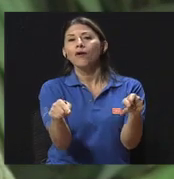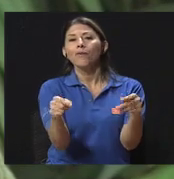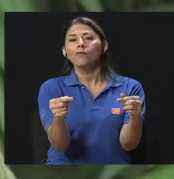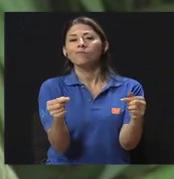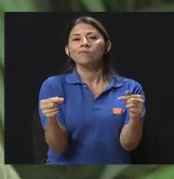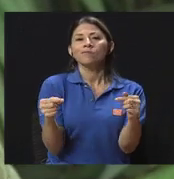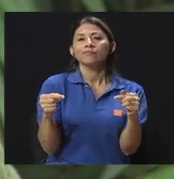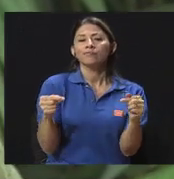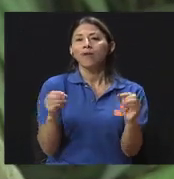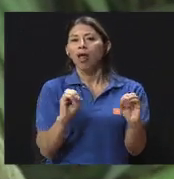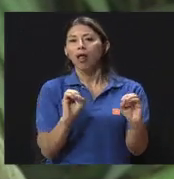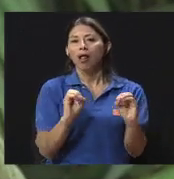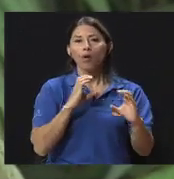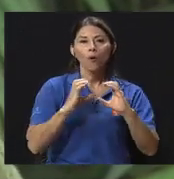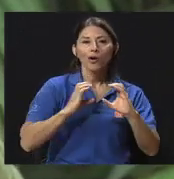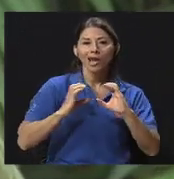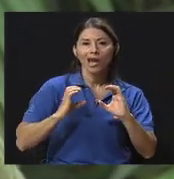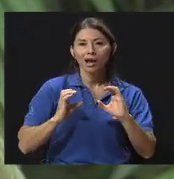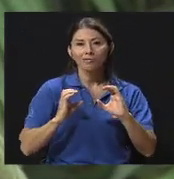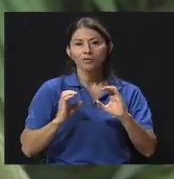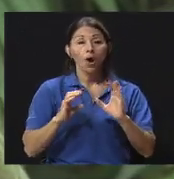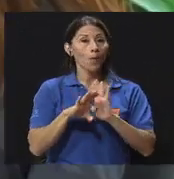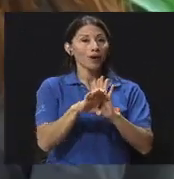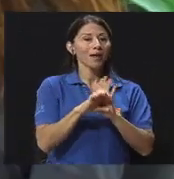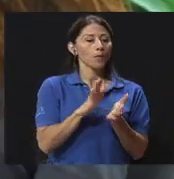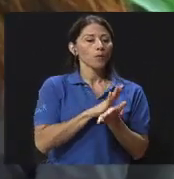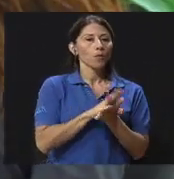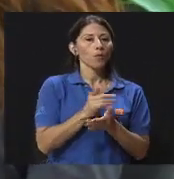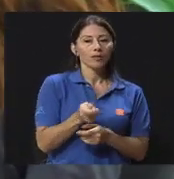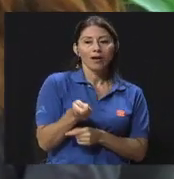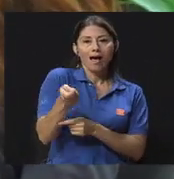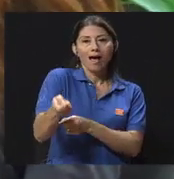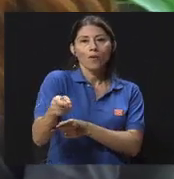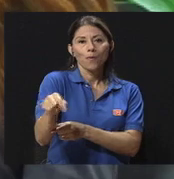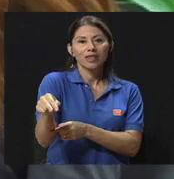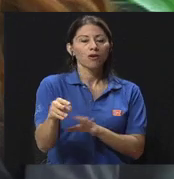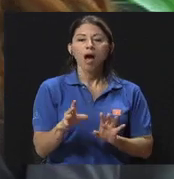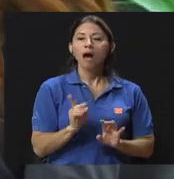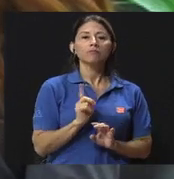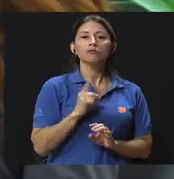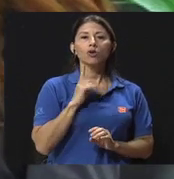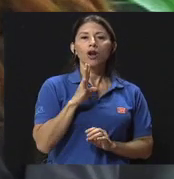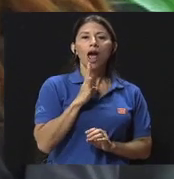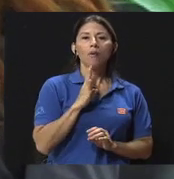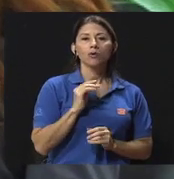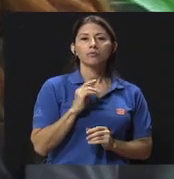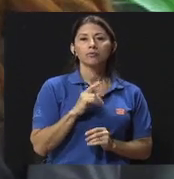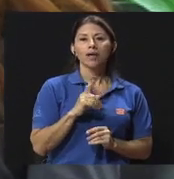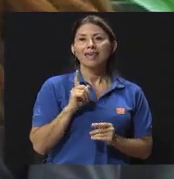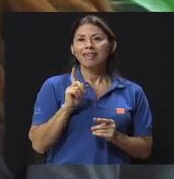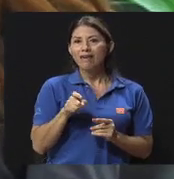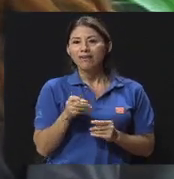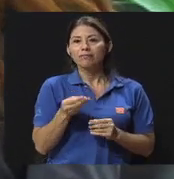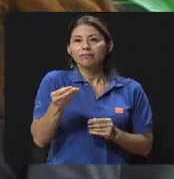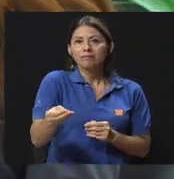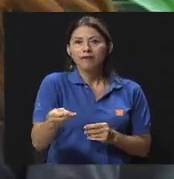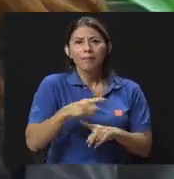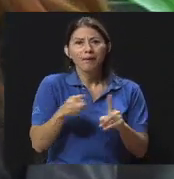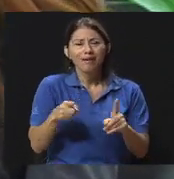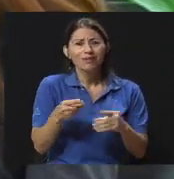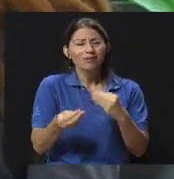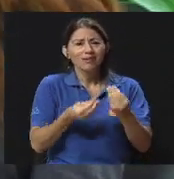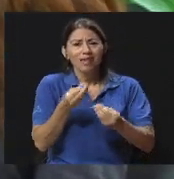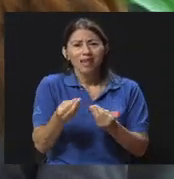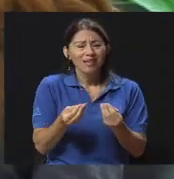y, por ejemplo, para pasar un documento, no, yo no le hablo. Y tienen que pasar el supervisor y se enlentece todo el trámite, ¿verdad? Qué complicado que incluso